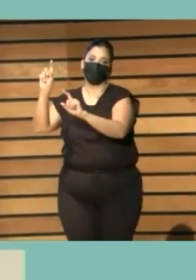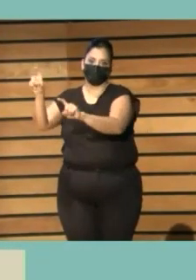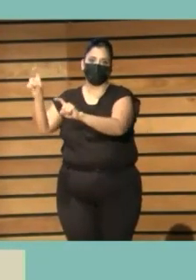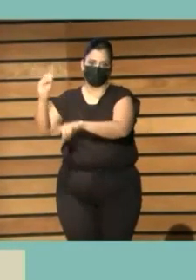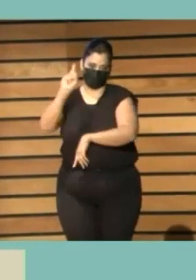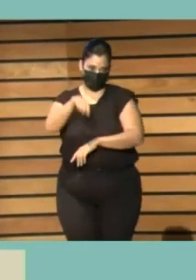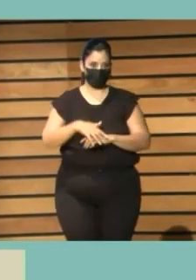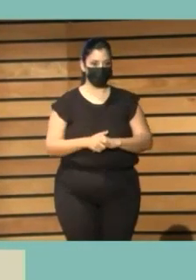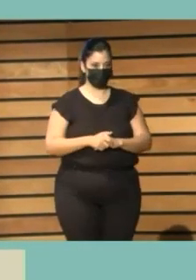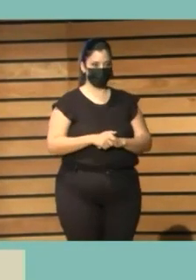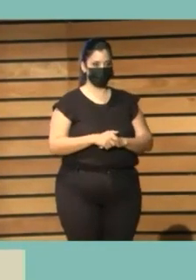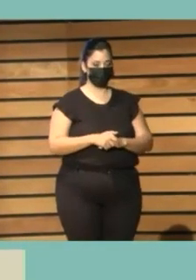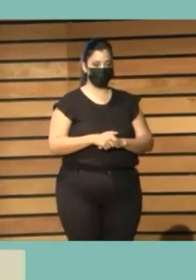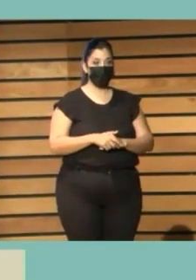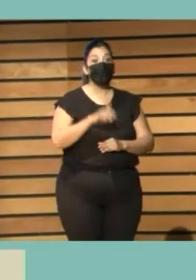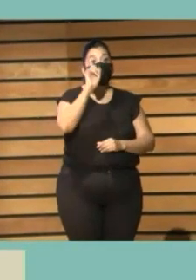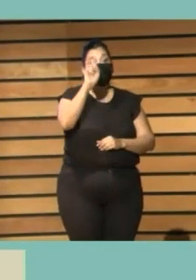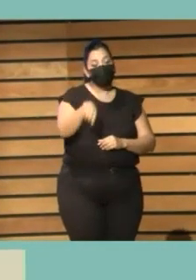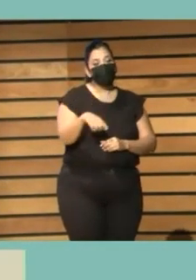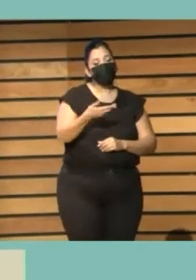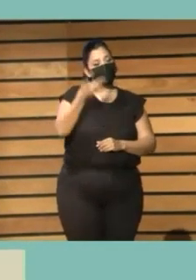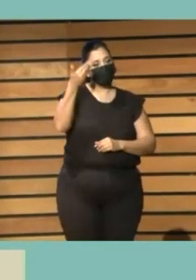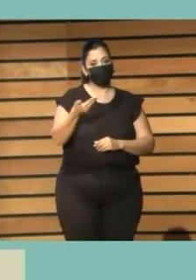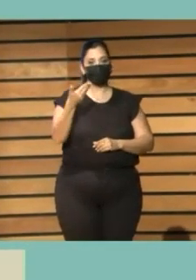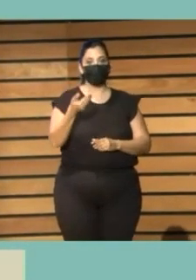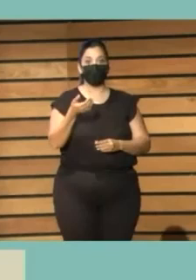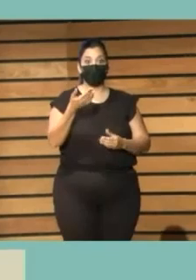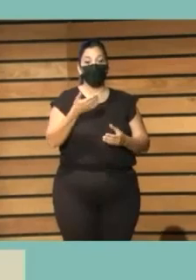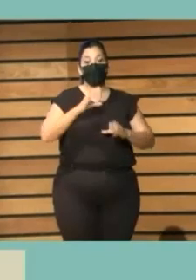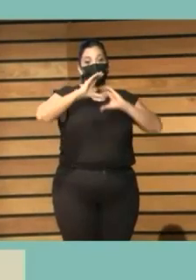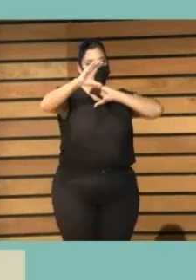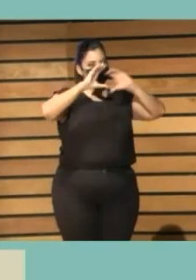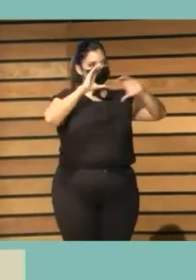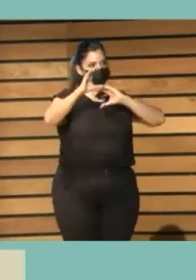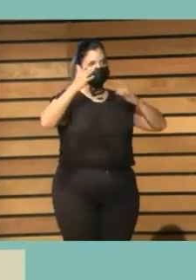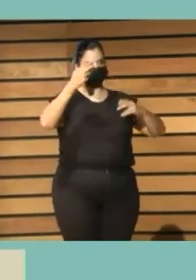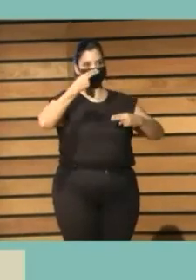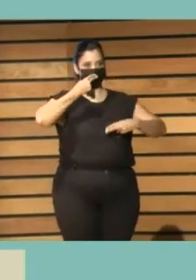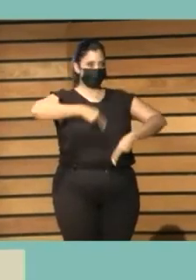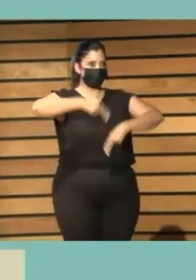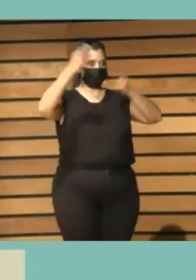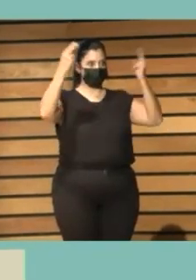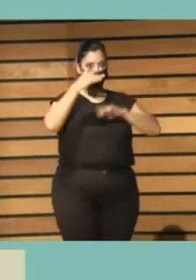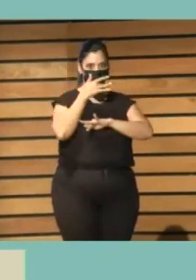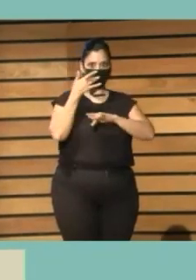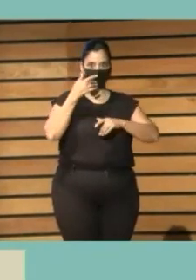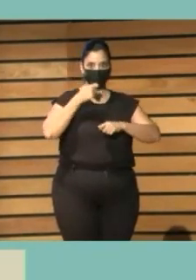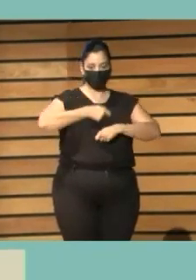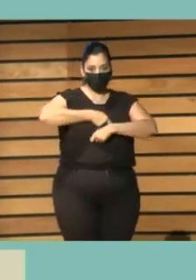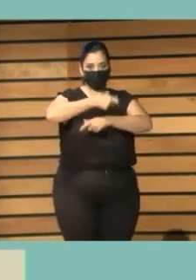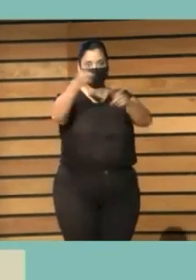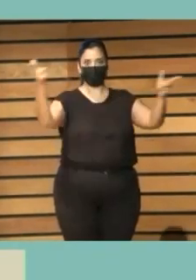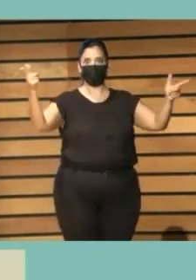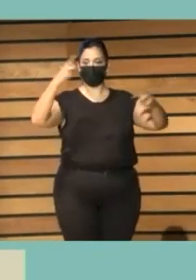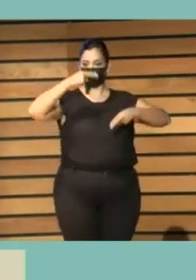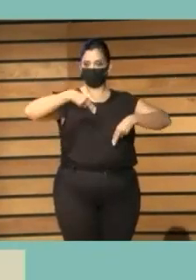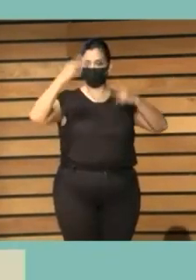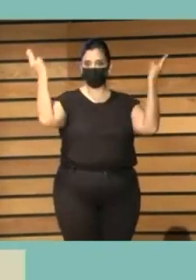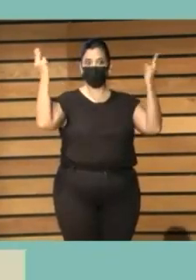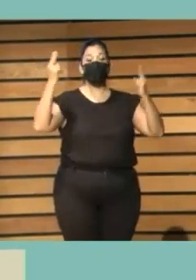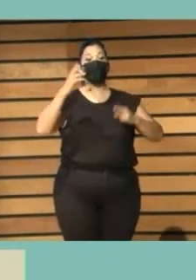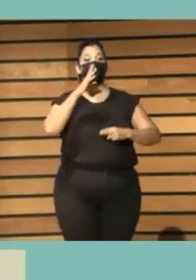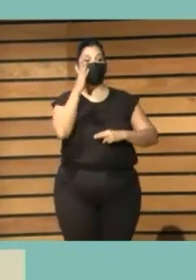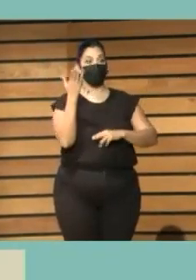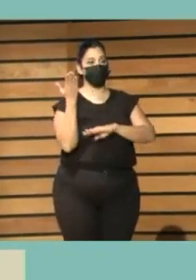También contaríamos con una campaña de comunicación para fomentar la participación en el programa que desarrollaría